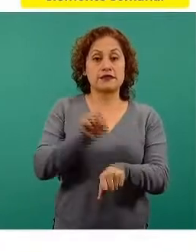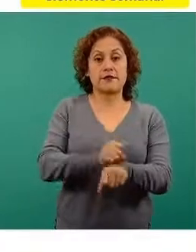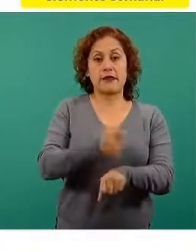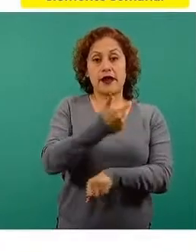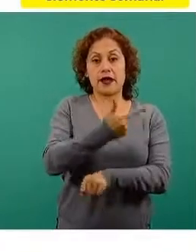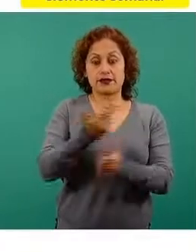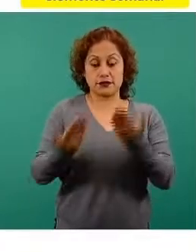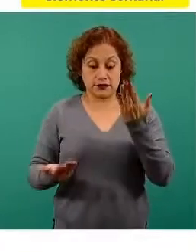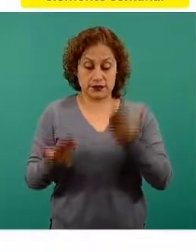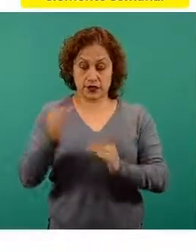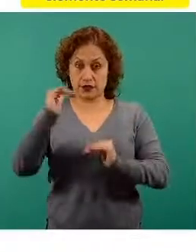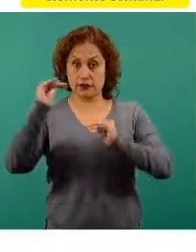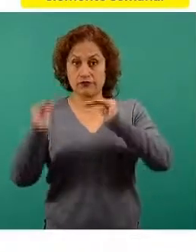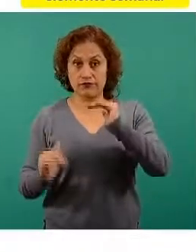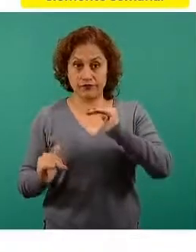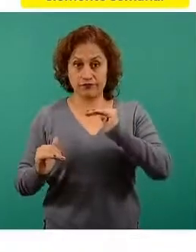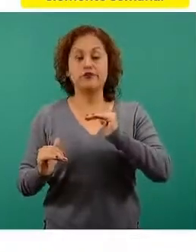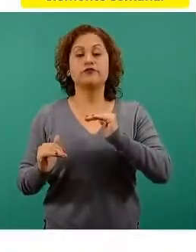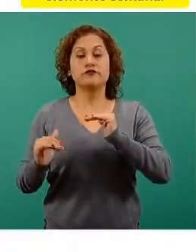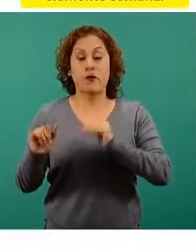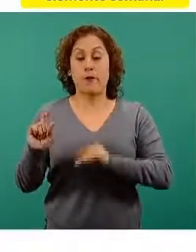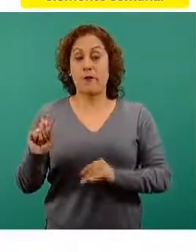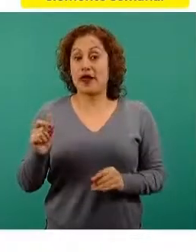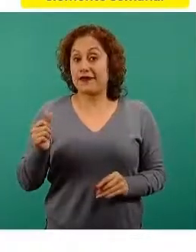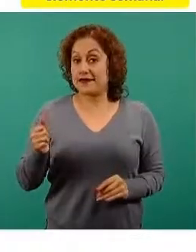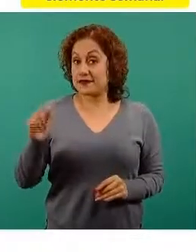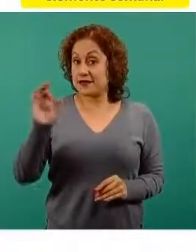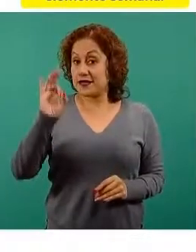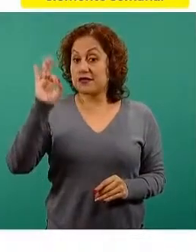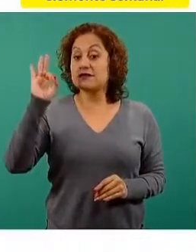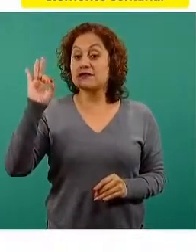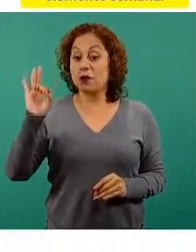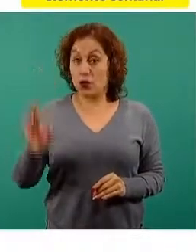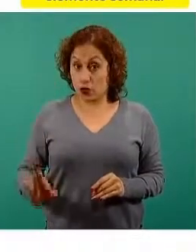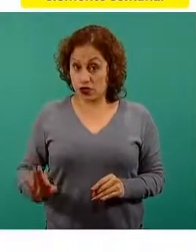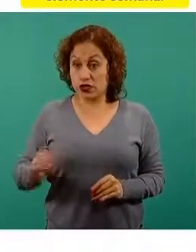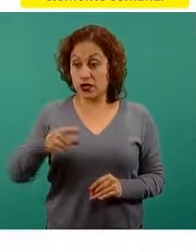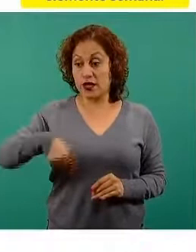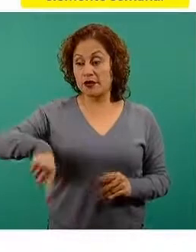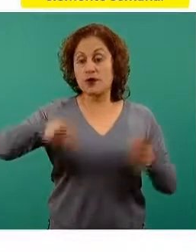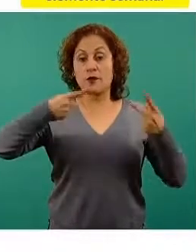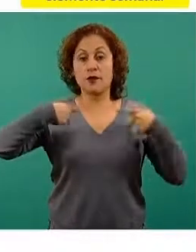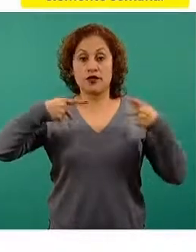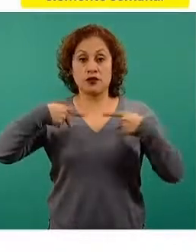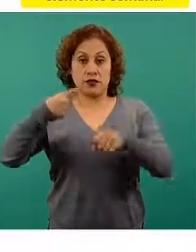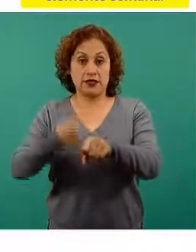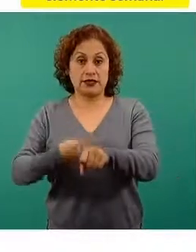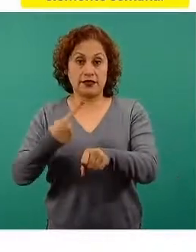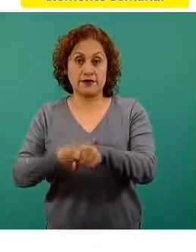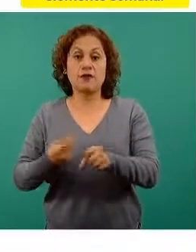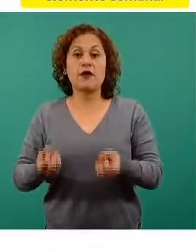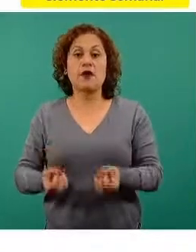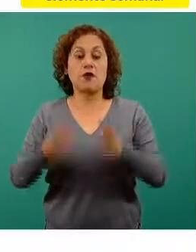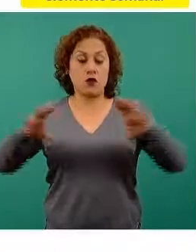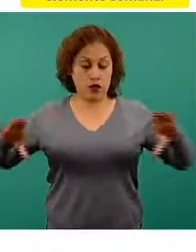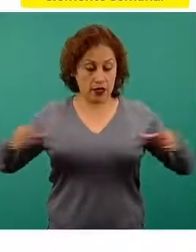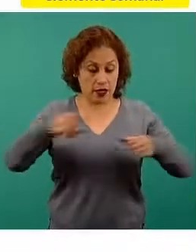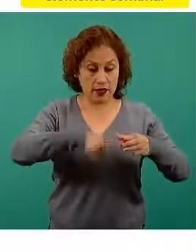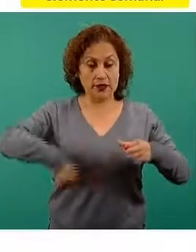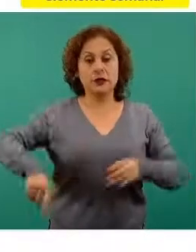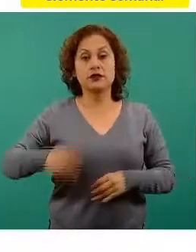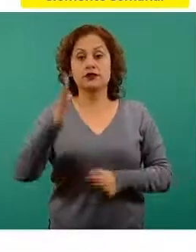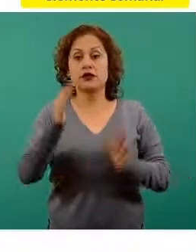del 2021. 26 por ciento de positividad de un total de 5 millones